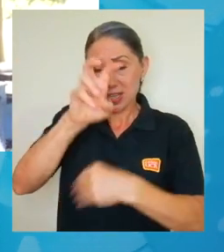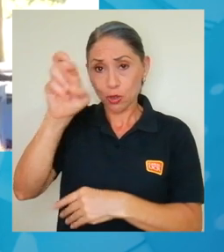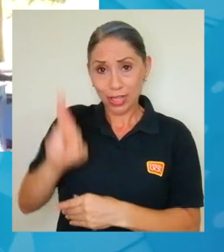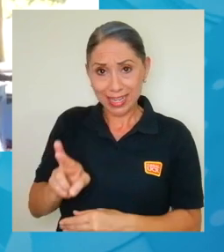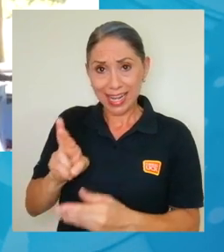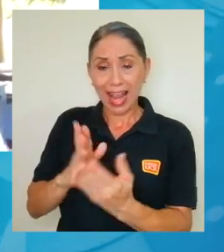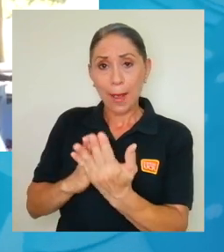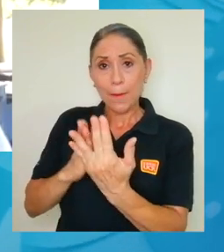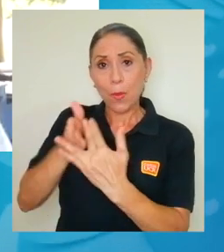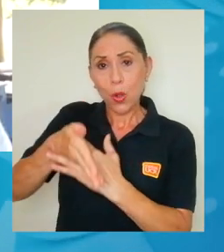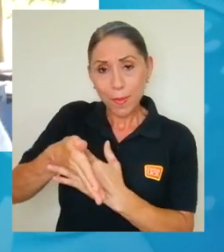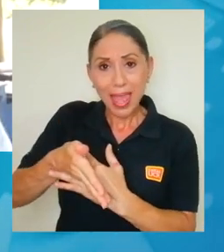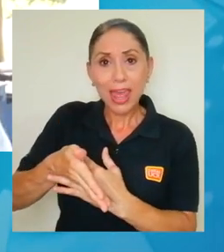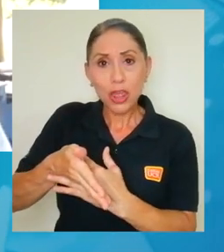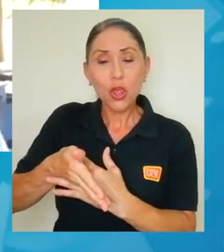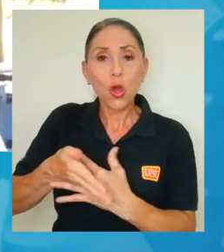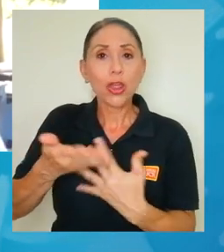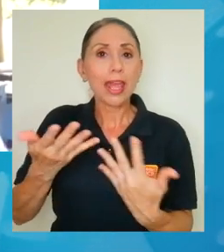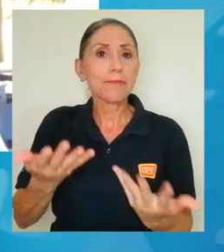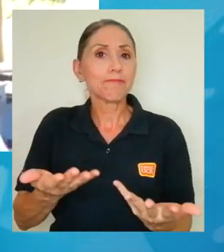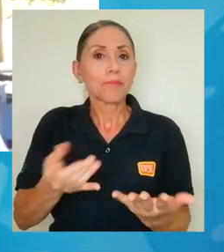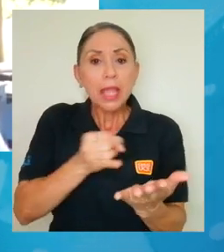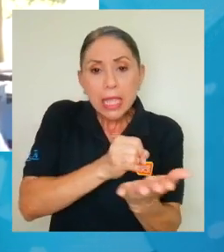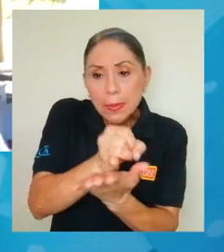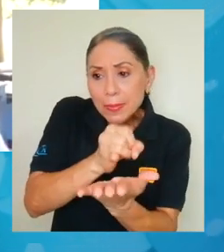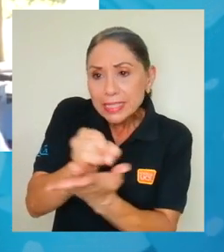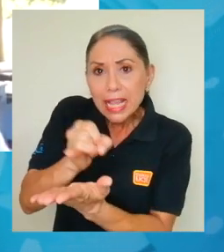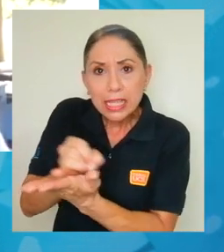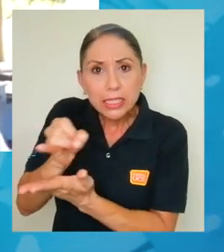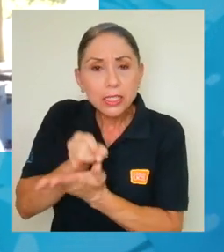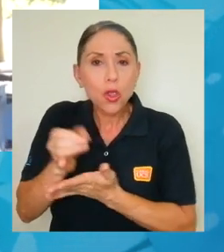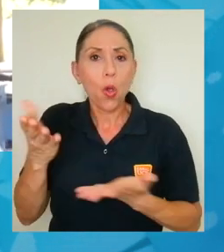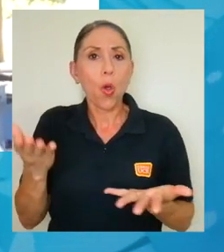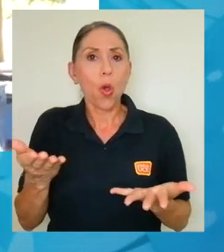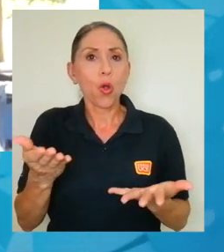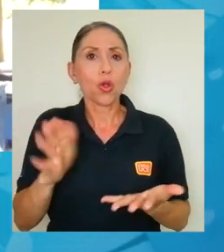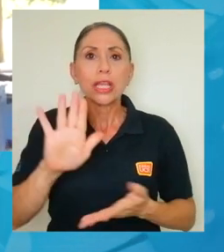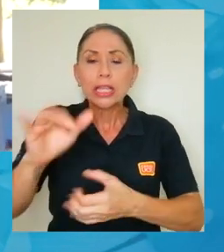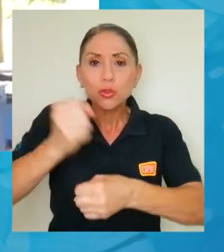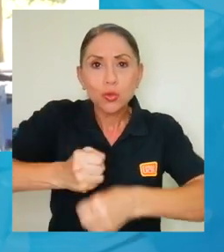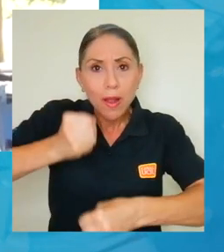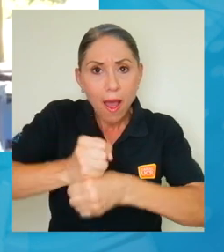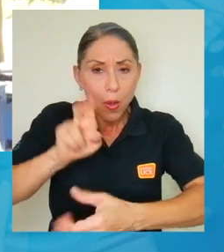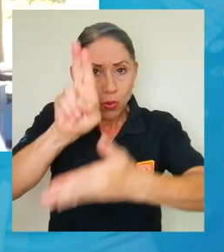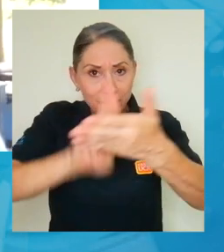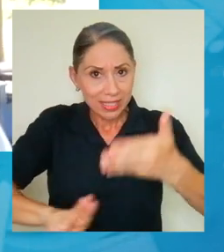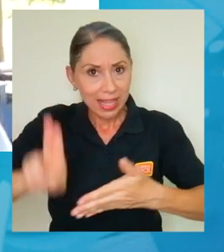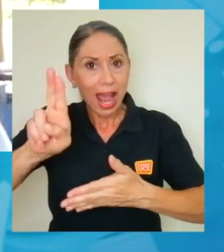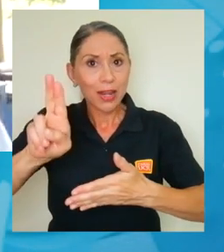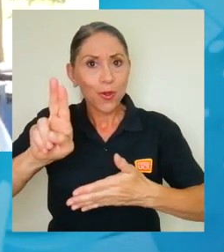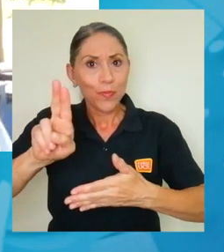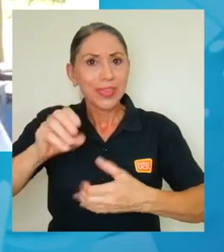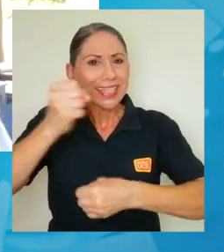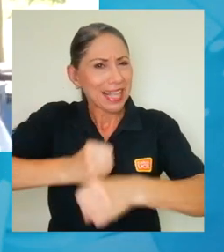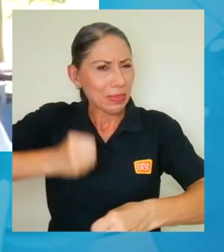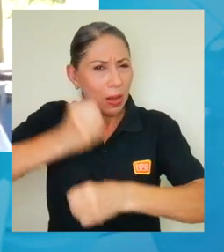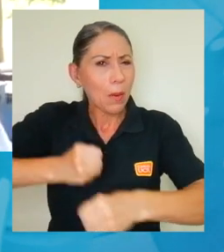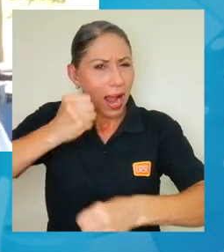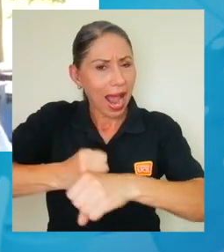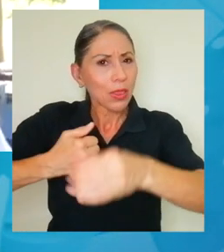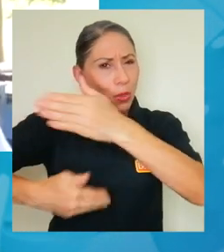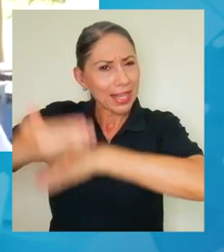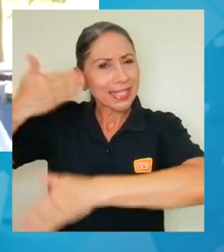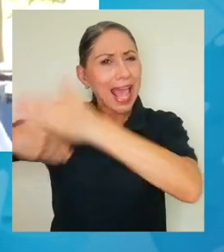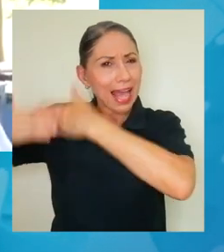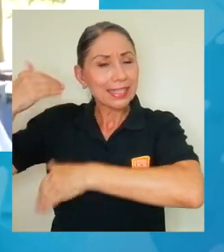por medio de los proyectos de investigación y de su quehacer universitario están trabajando desde